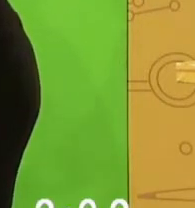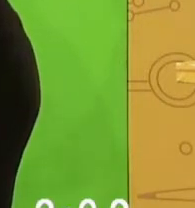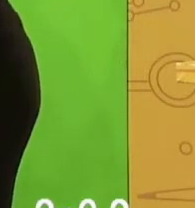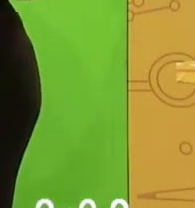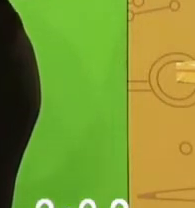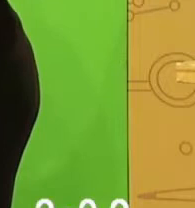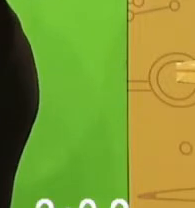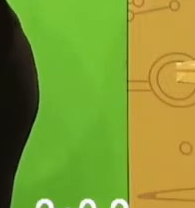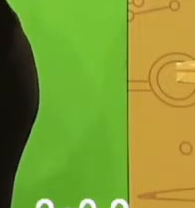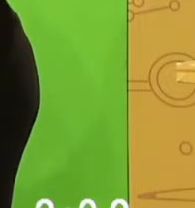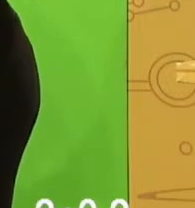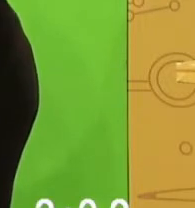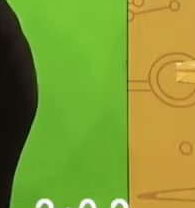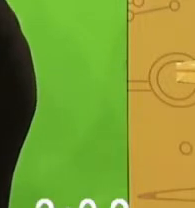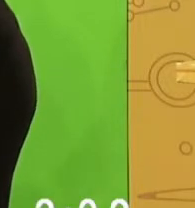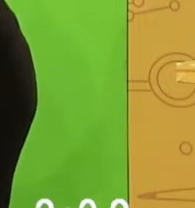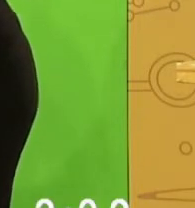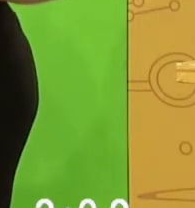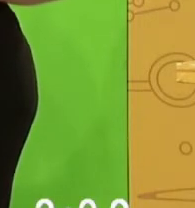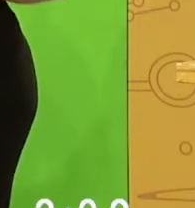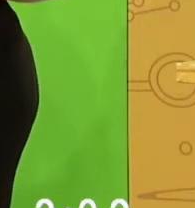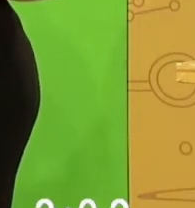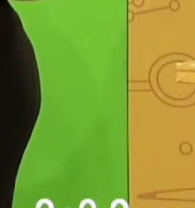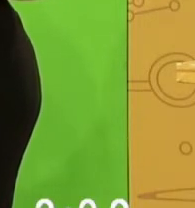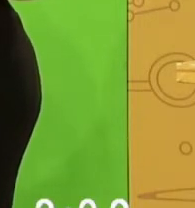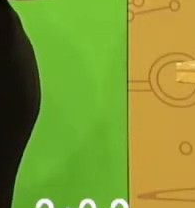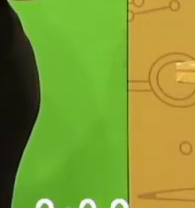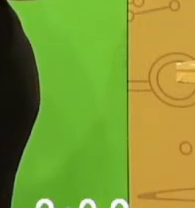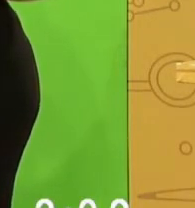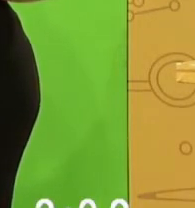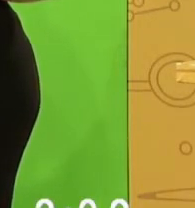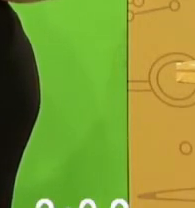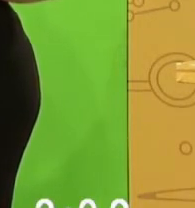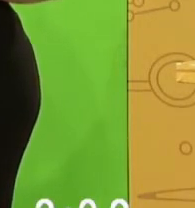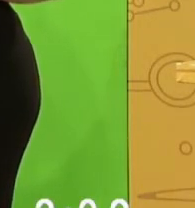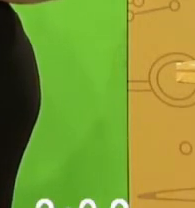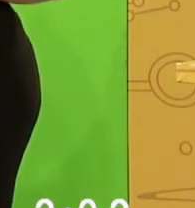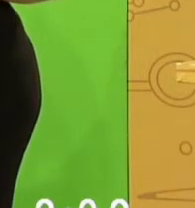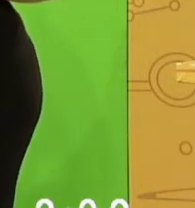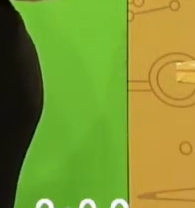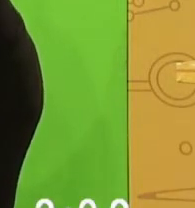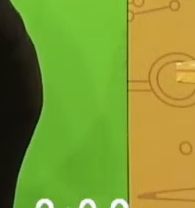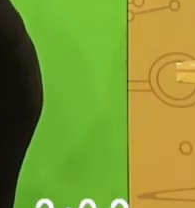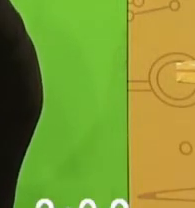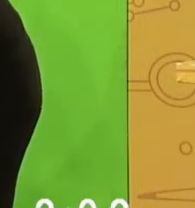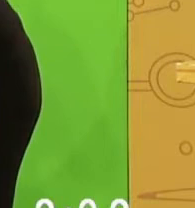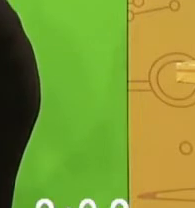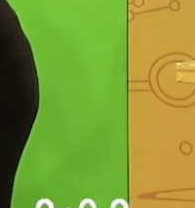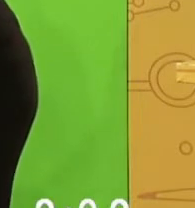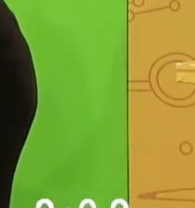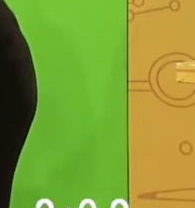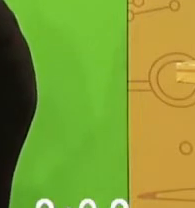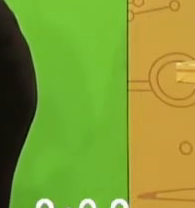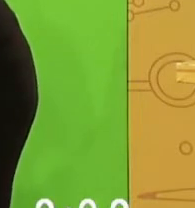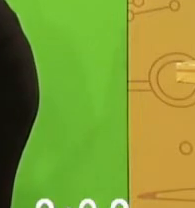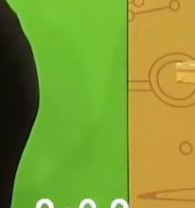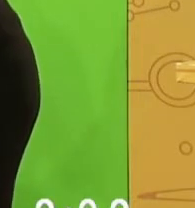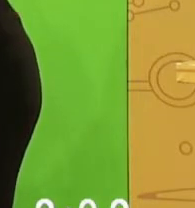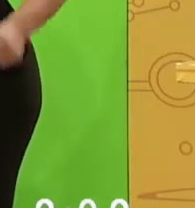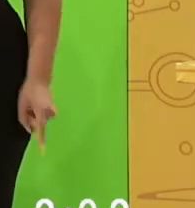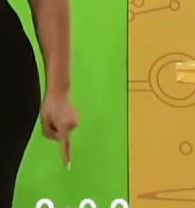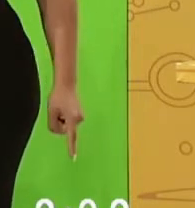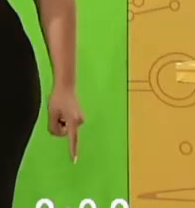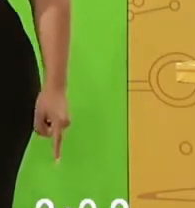Tierra. Muy bien. Otra seña también que tenemos es luz solar. Está compuesta por dos señas. La primera es la letra